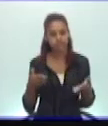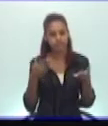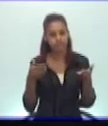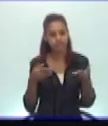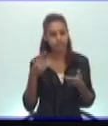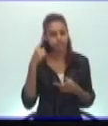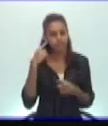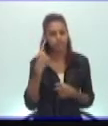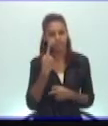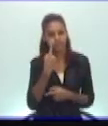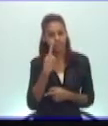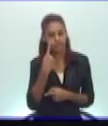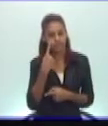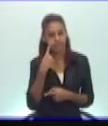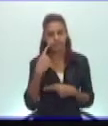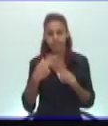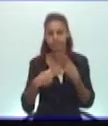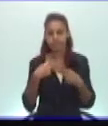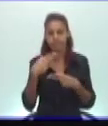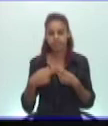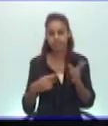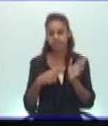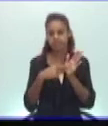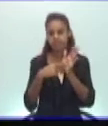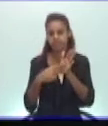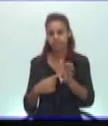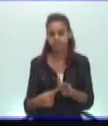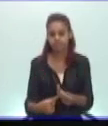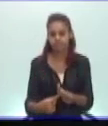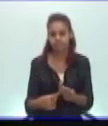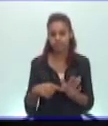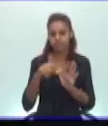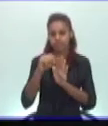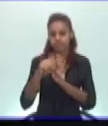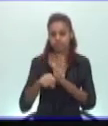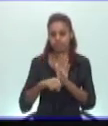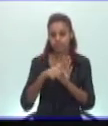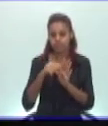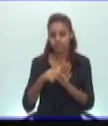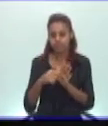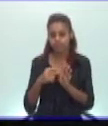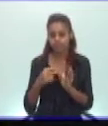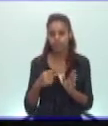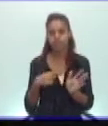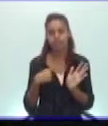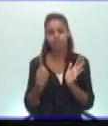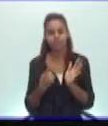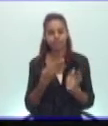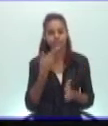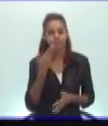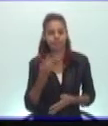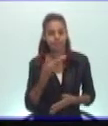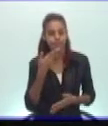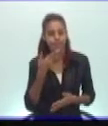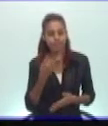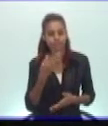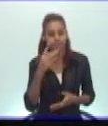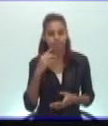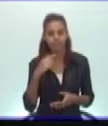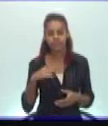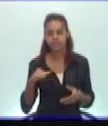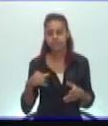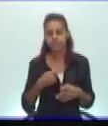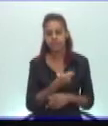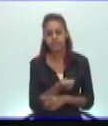hora de elaborar estos materiales y a la hora de presentar estos materiales frente a un tribunal que es el objetivo final de este Seminario Integrador de estas